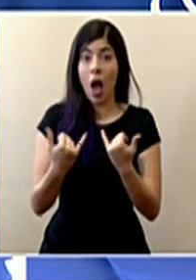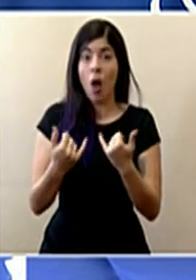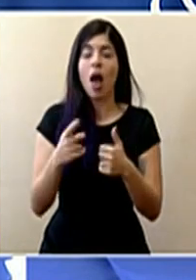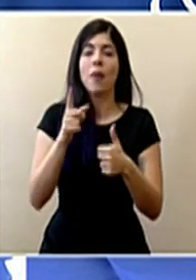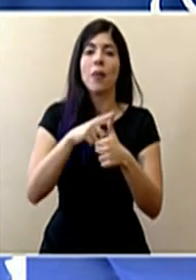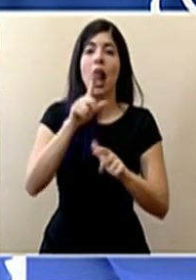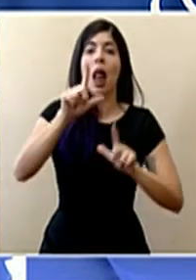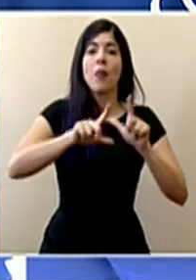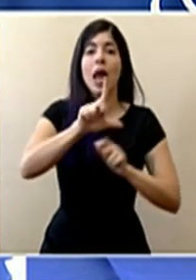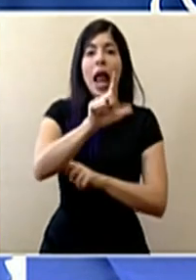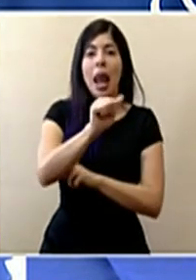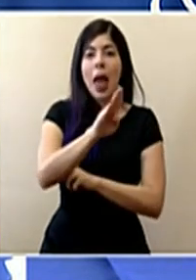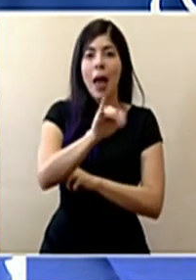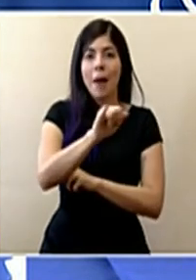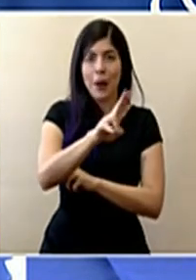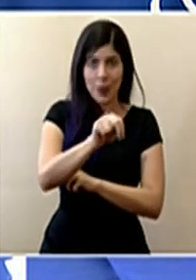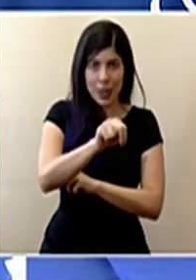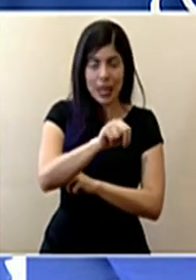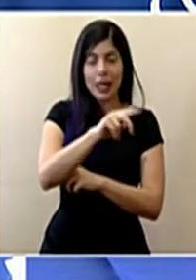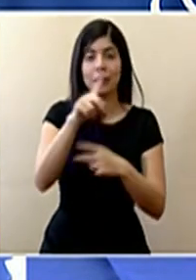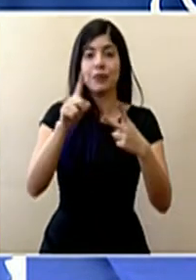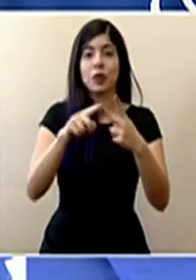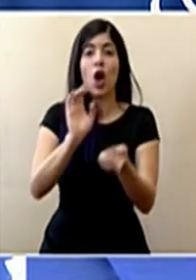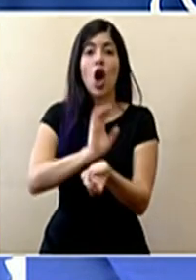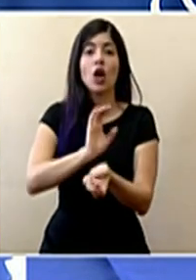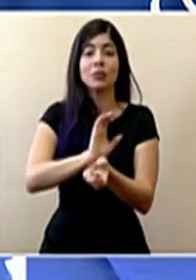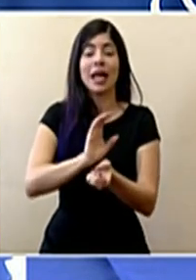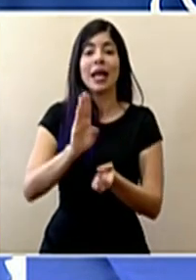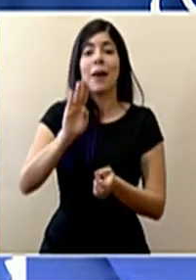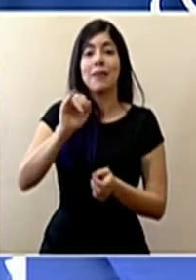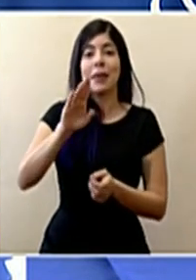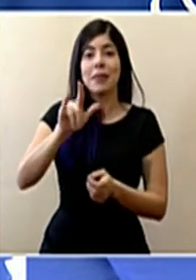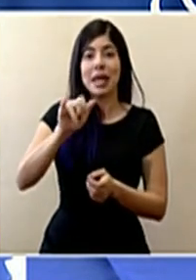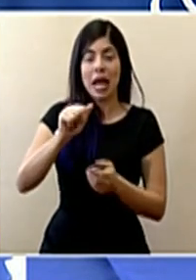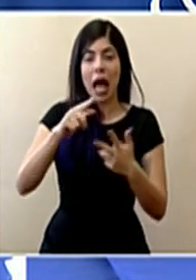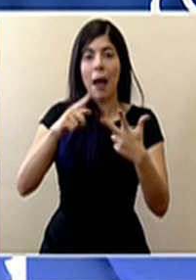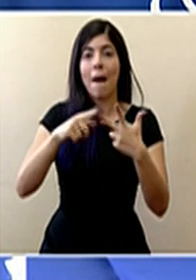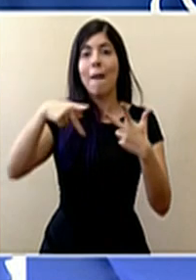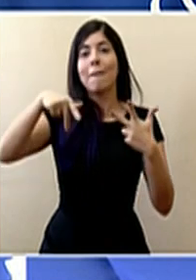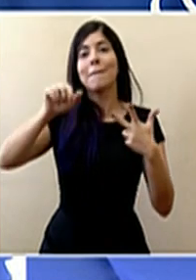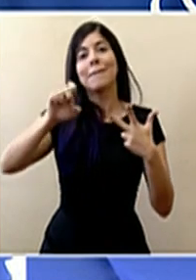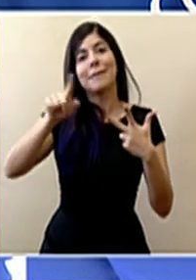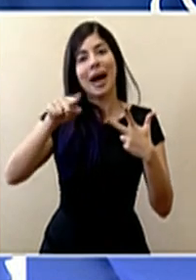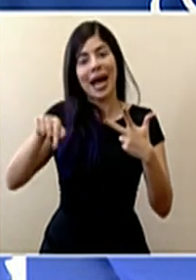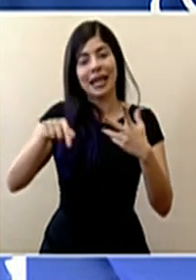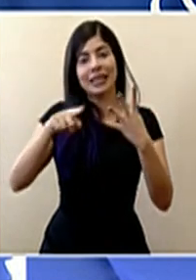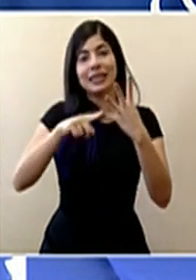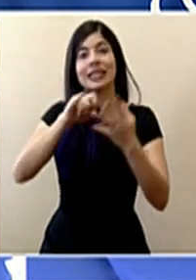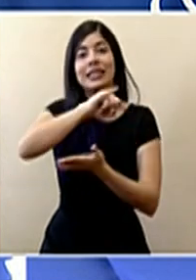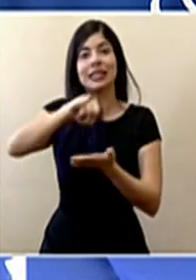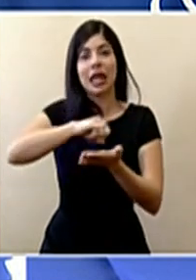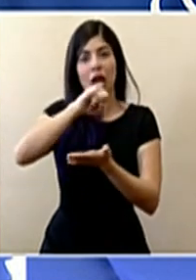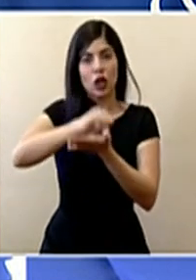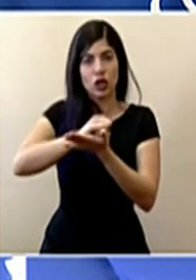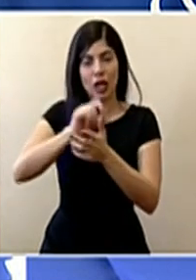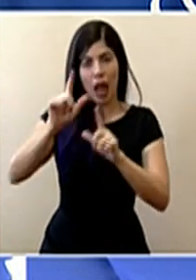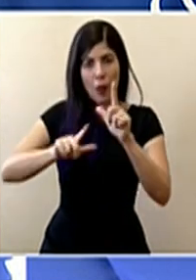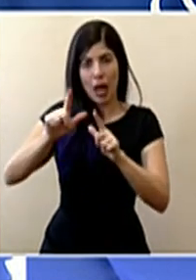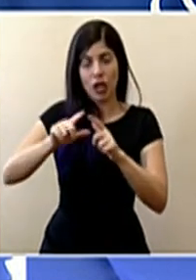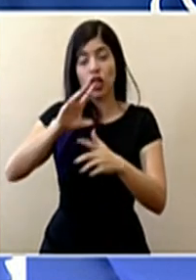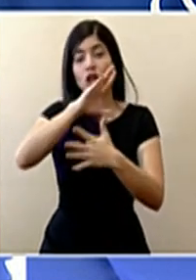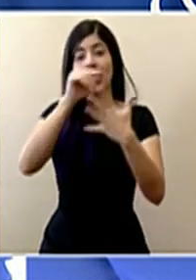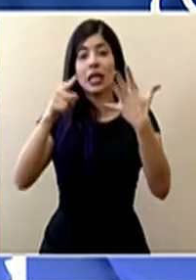momento son Laboratorios LABIN, el Hospital Clínica Bíblica, Laboratorios PAES, Laboratorios San José y